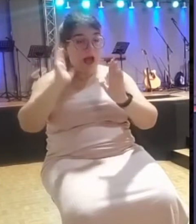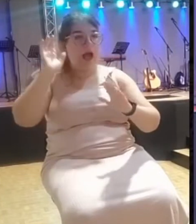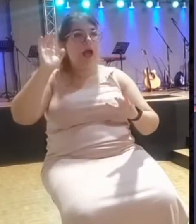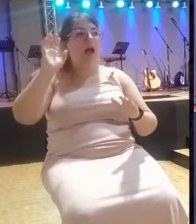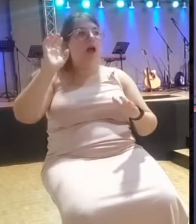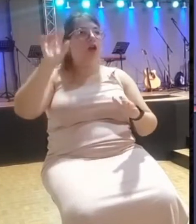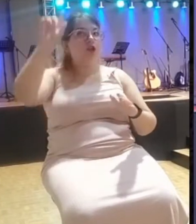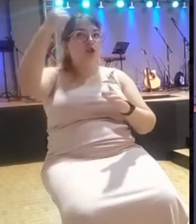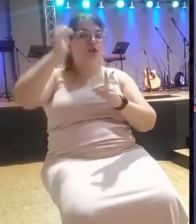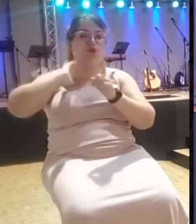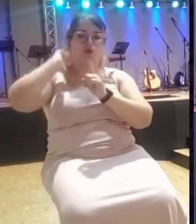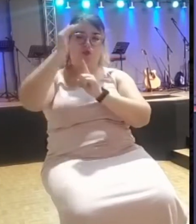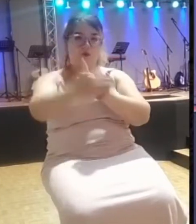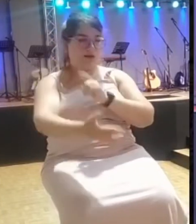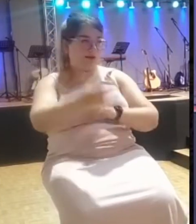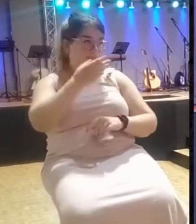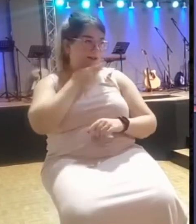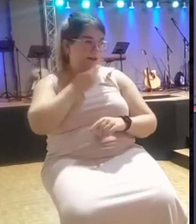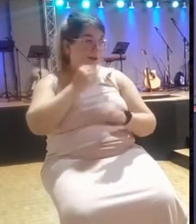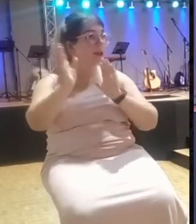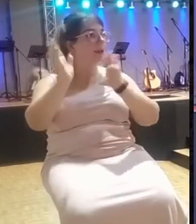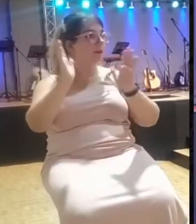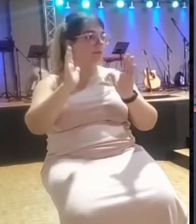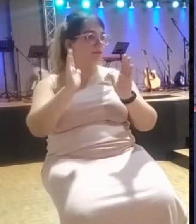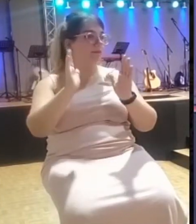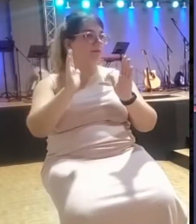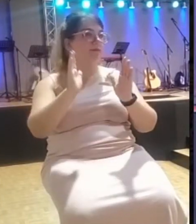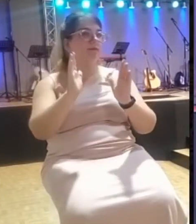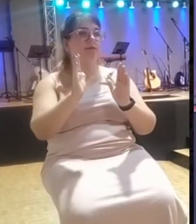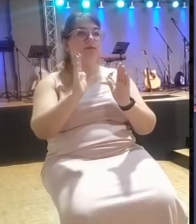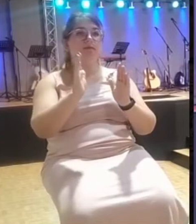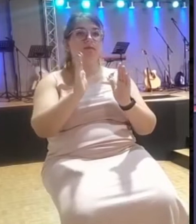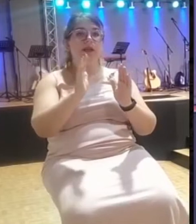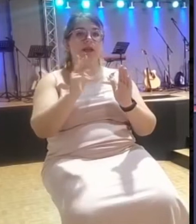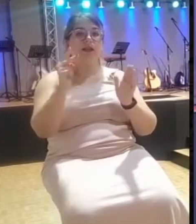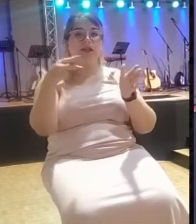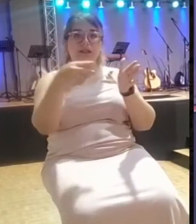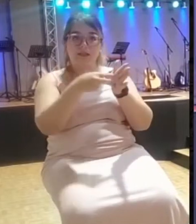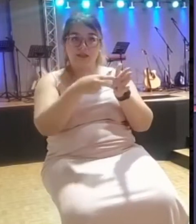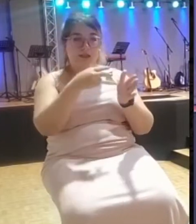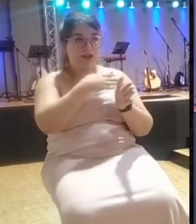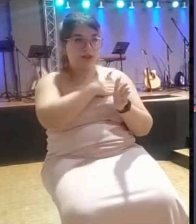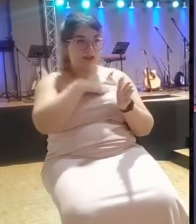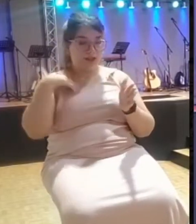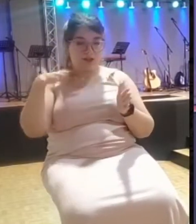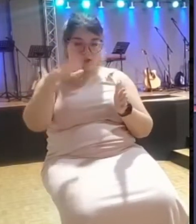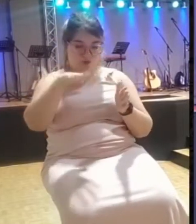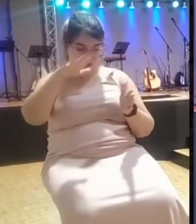tocara. Entonces, ¿qué es lo que sucede? Siria quiere ir, entrar por un lugar,